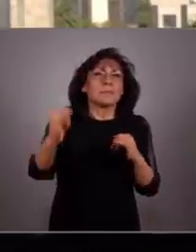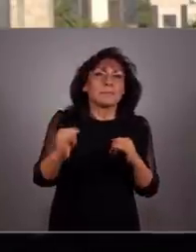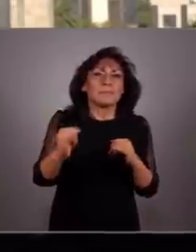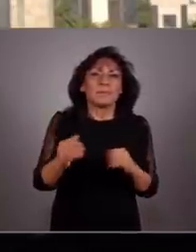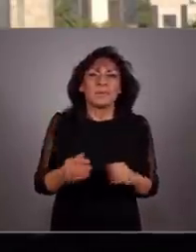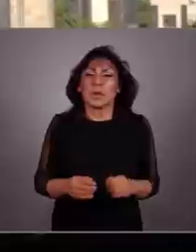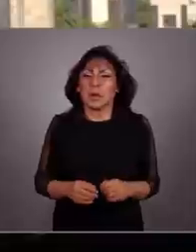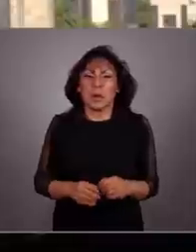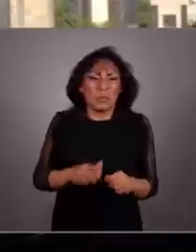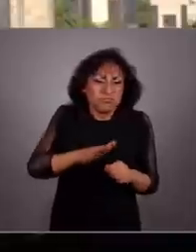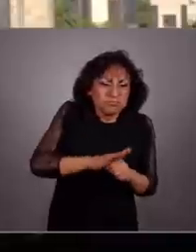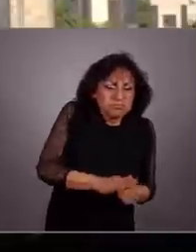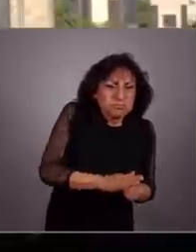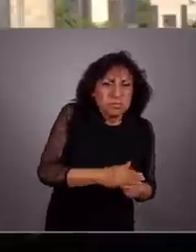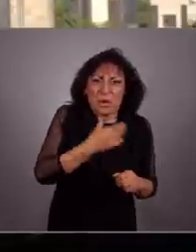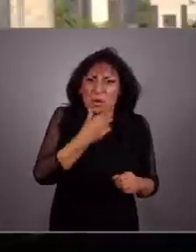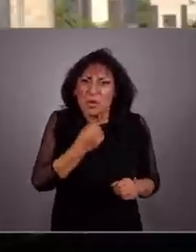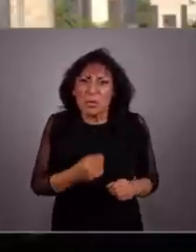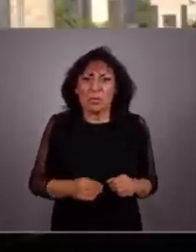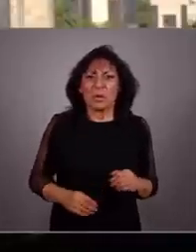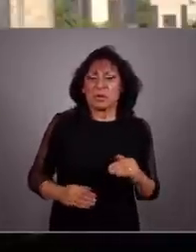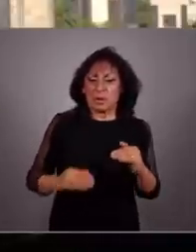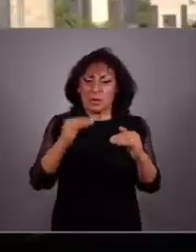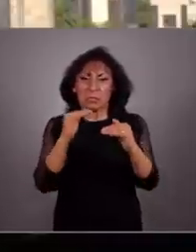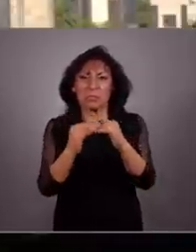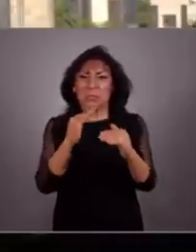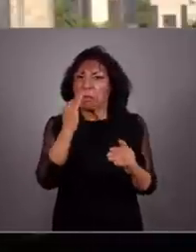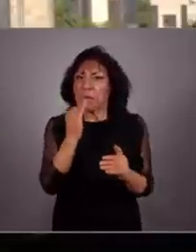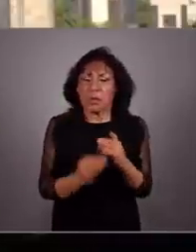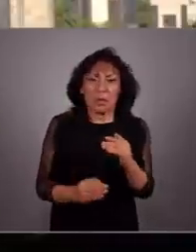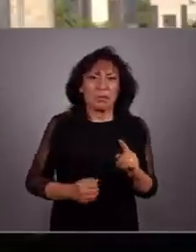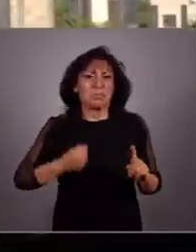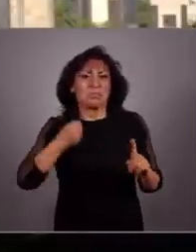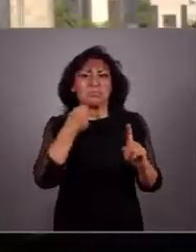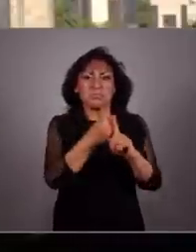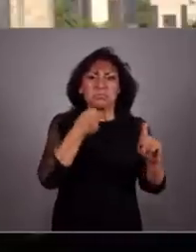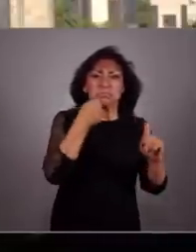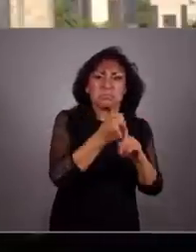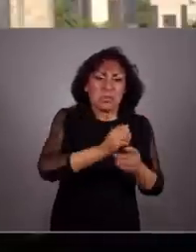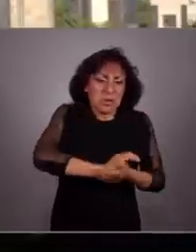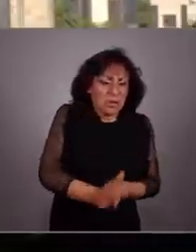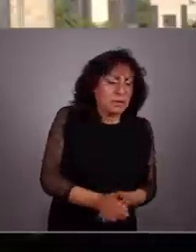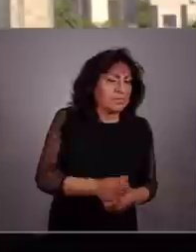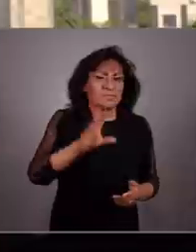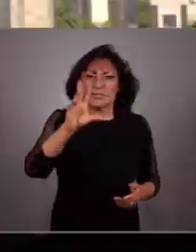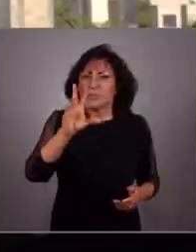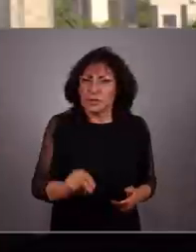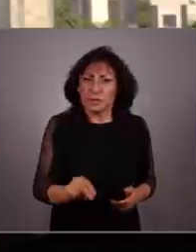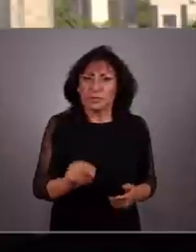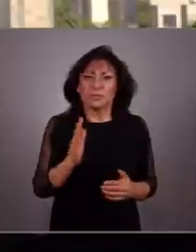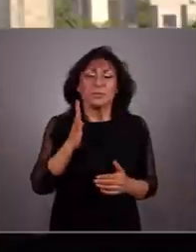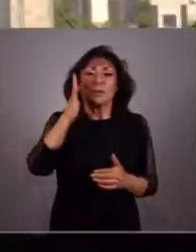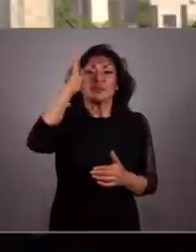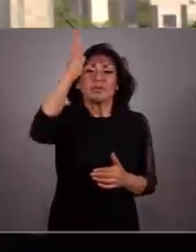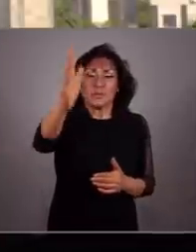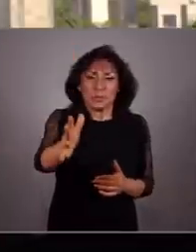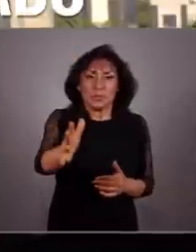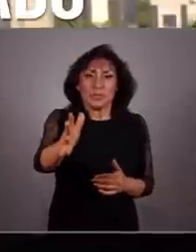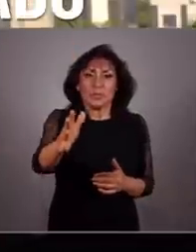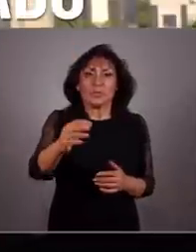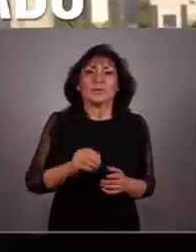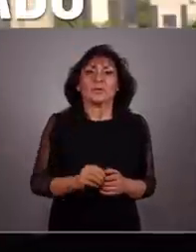no caben el machismo ni la desigualdad. No caben la violencia ni la discriminación. El futuro nos